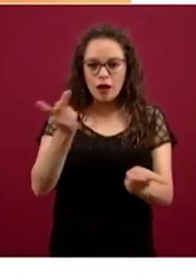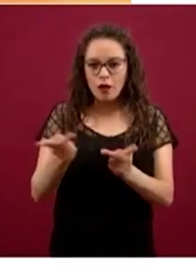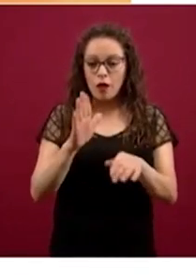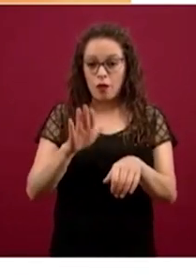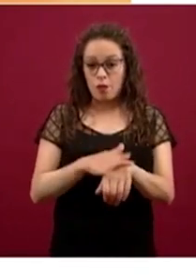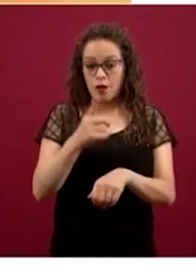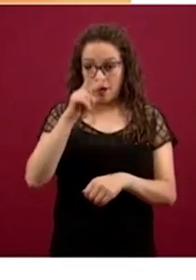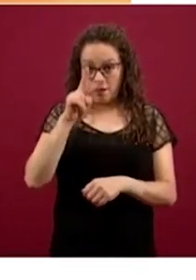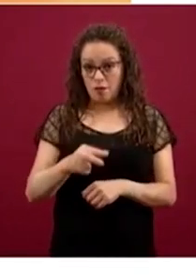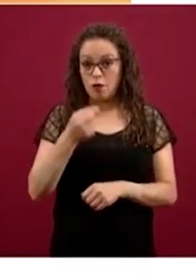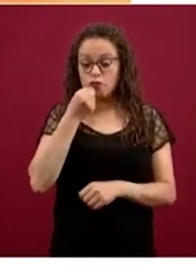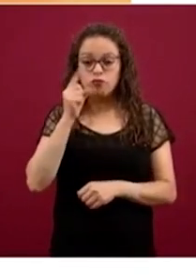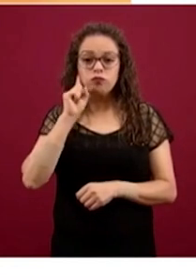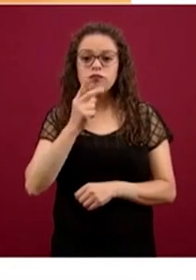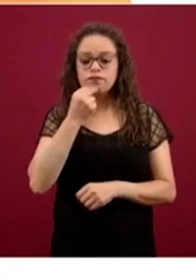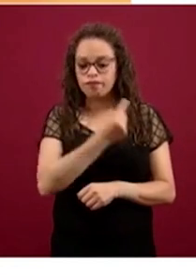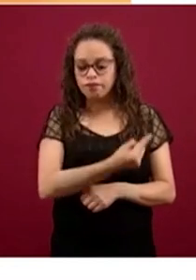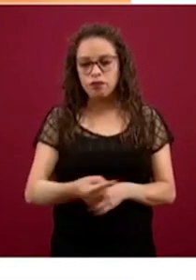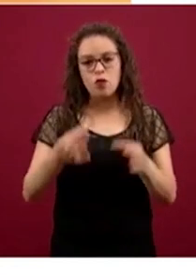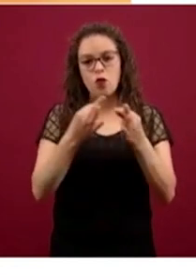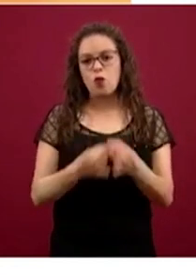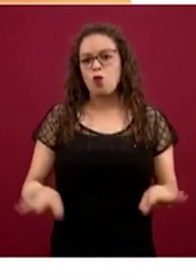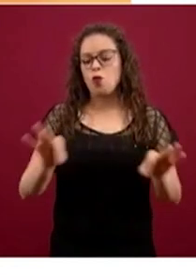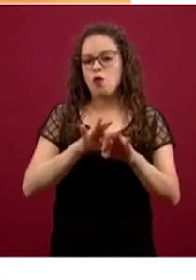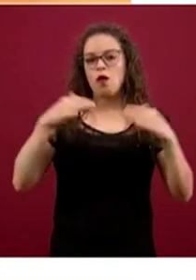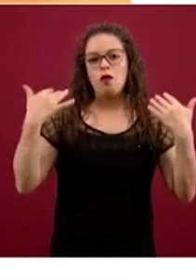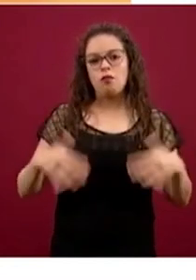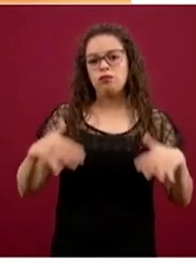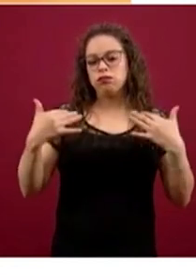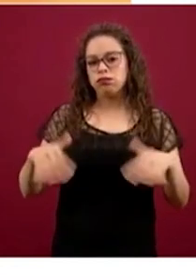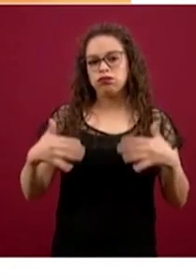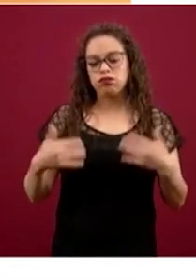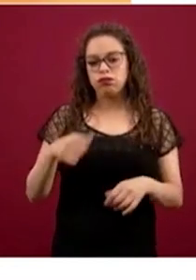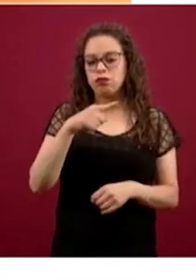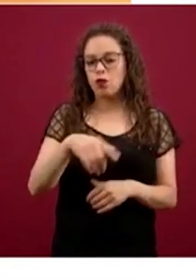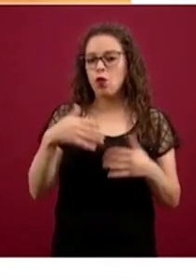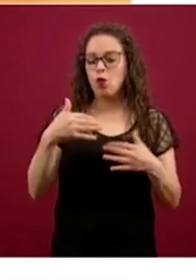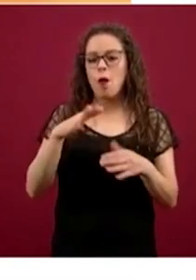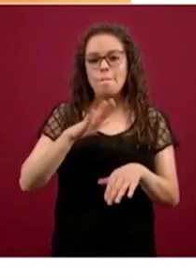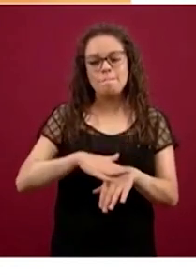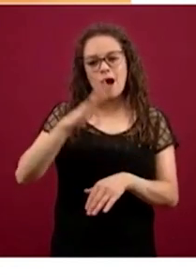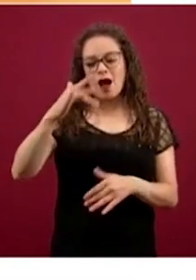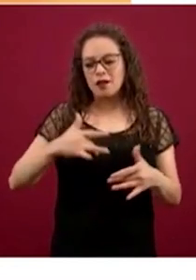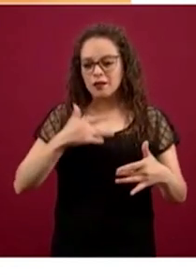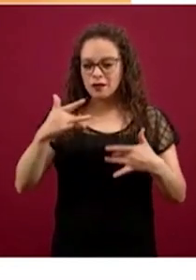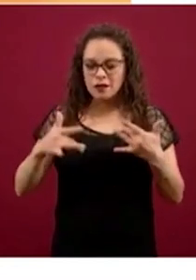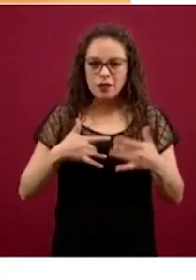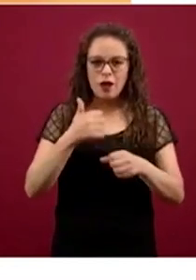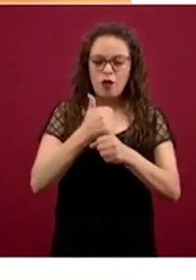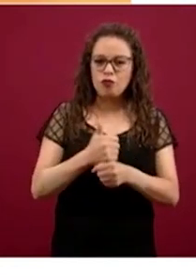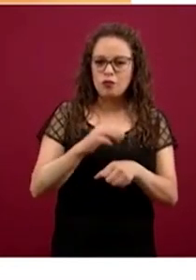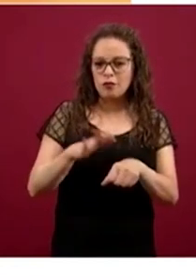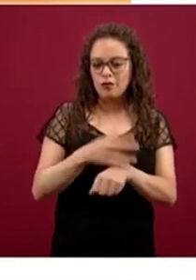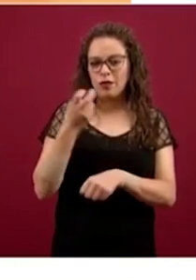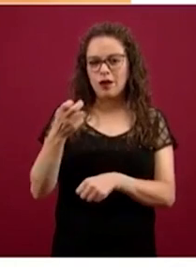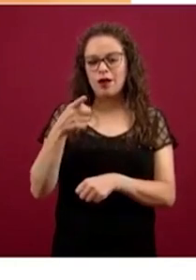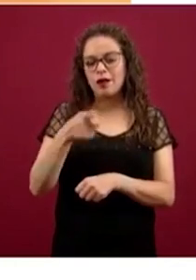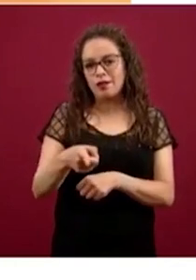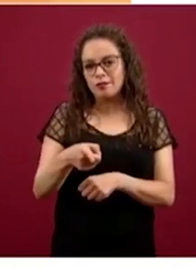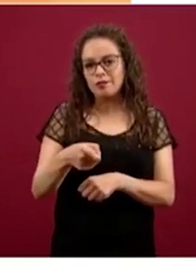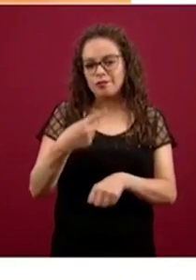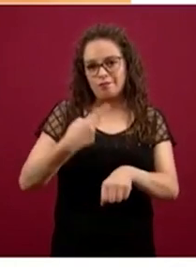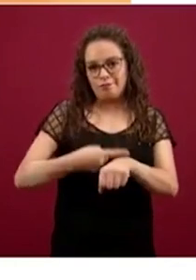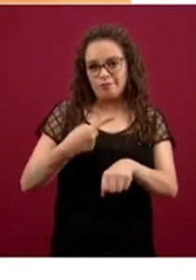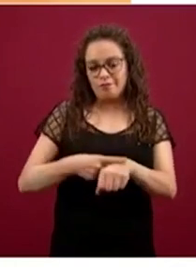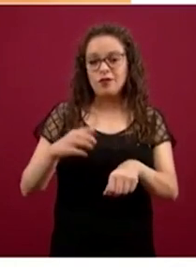de abril en vivo, pero con sana distancia. Busca los detalles en coronavirus.gov.mx. Quédate en casa y salva